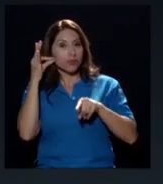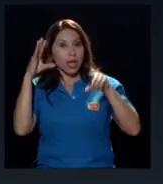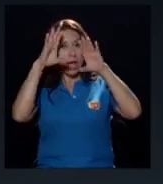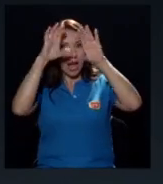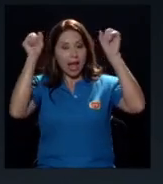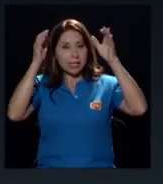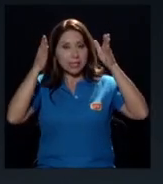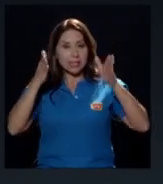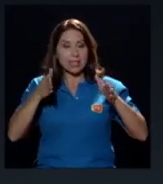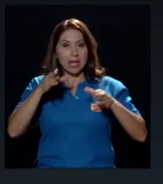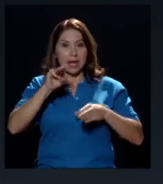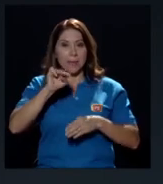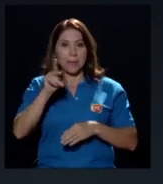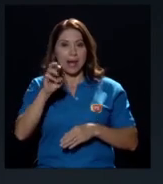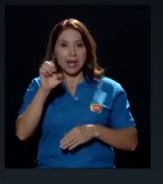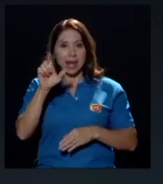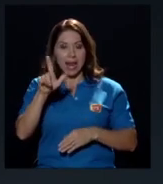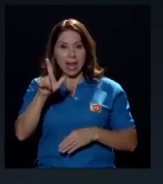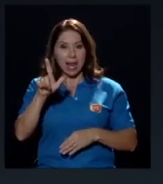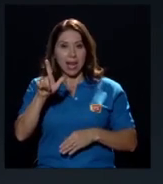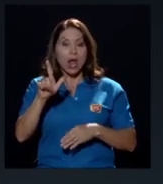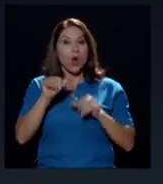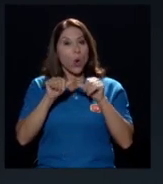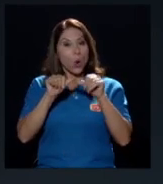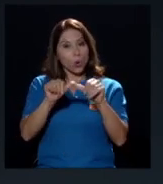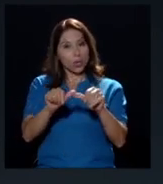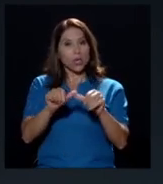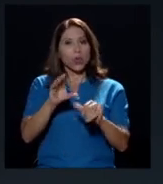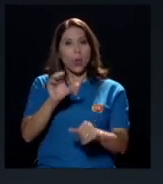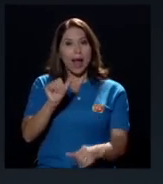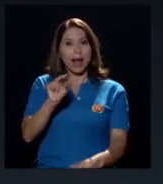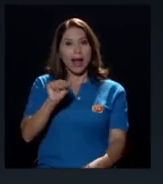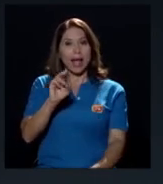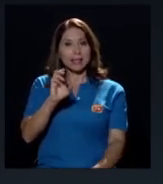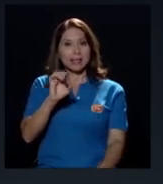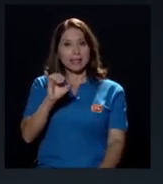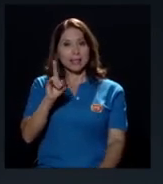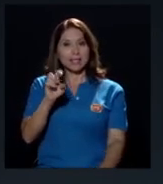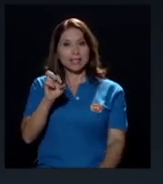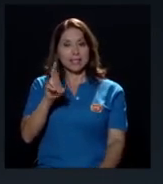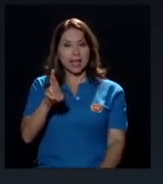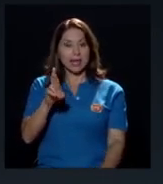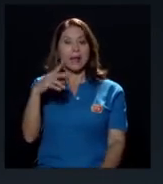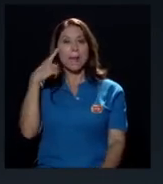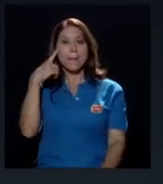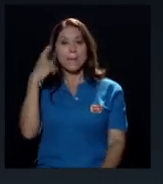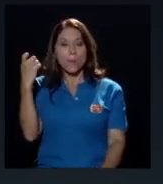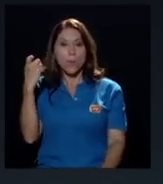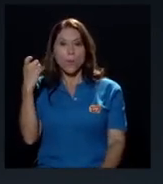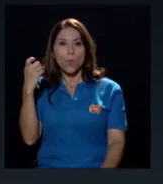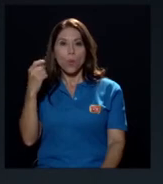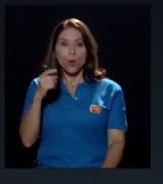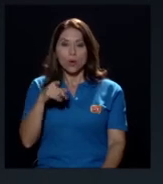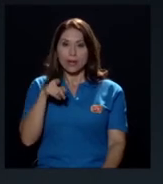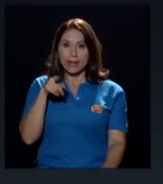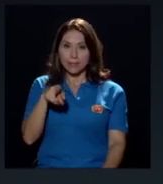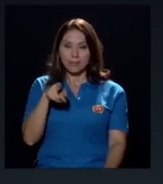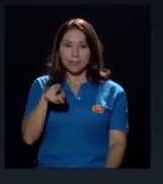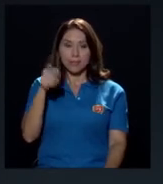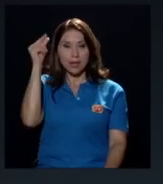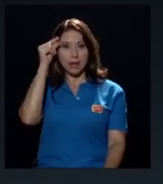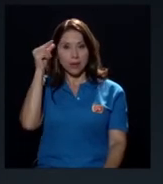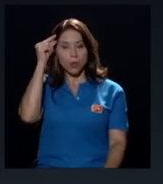continúa como canciller porque era el gobierno que estaba